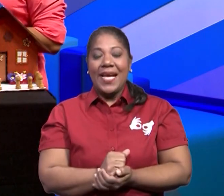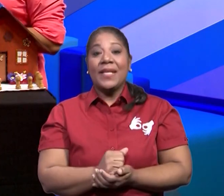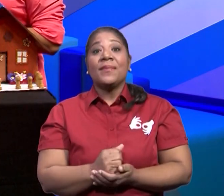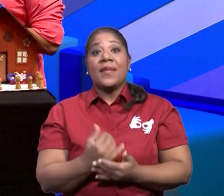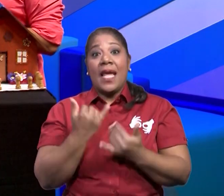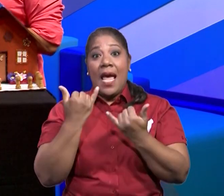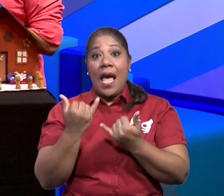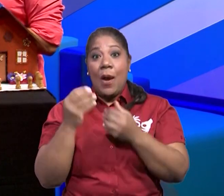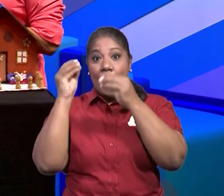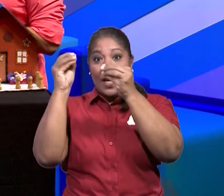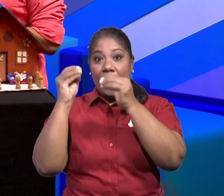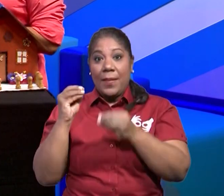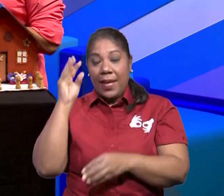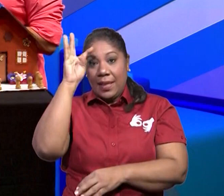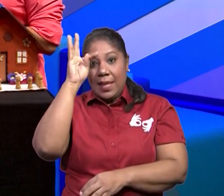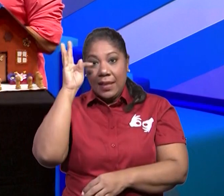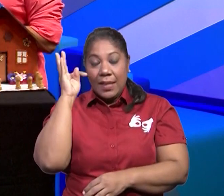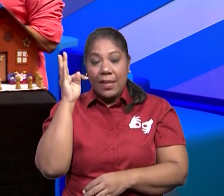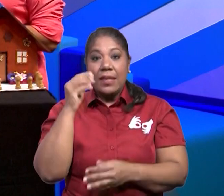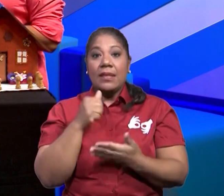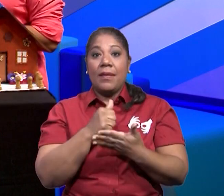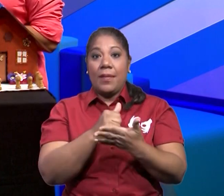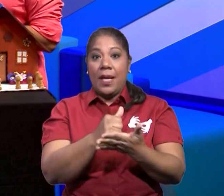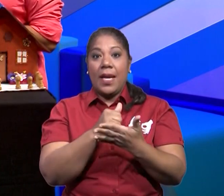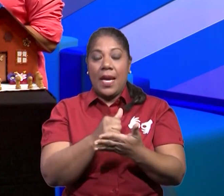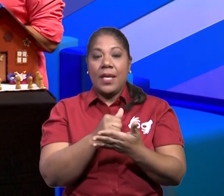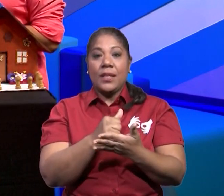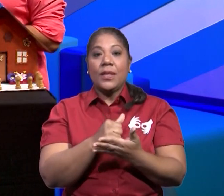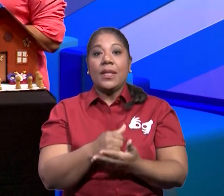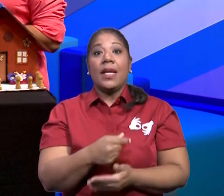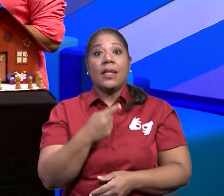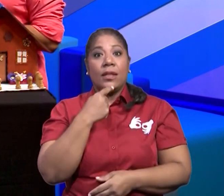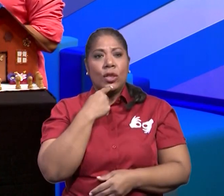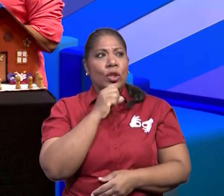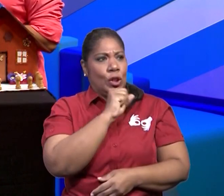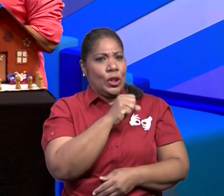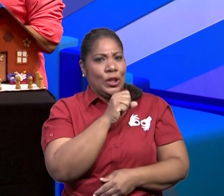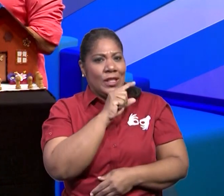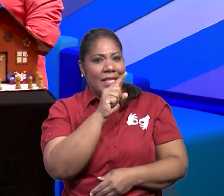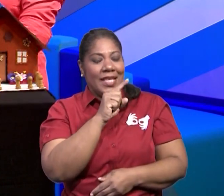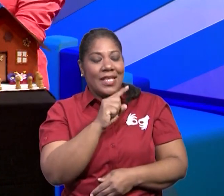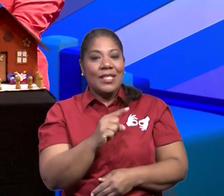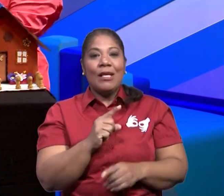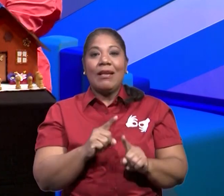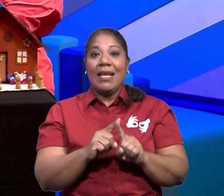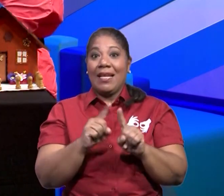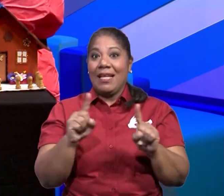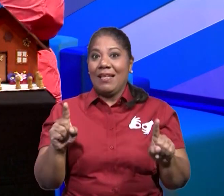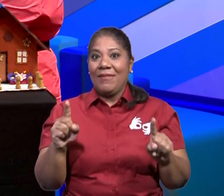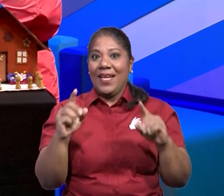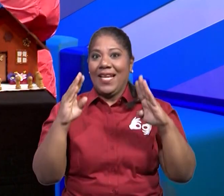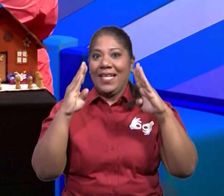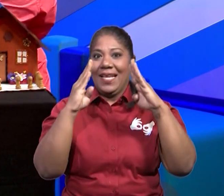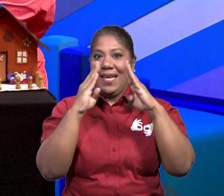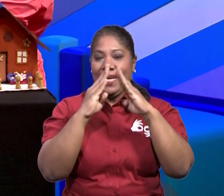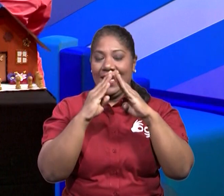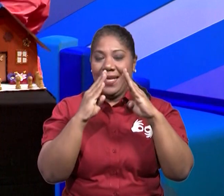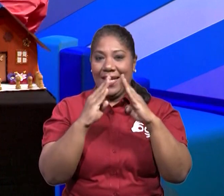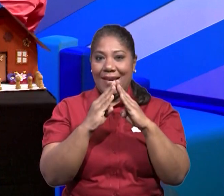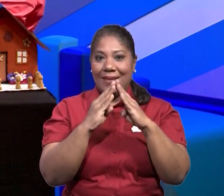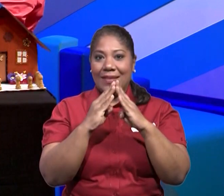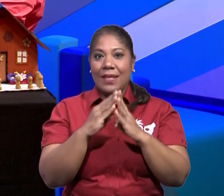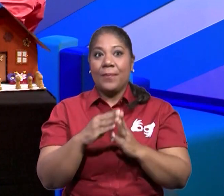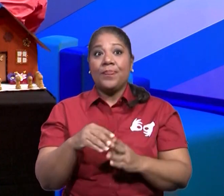Teresa, tú me vas a ayudar aquí. Claro que sí, Zoyla. Muy bien. Con los tipos de vivienda. Y tú tienes